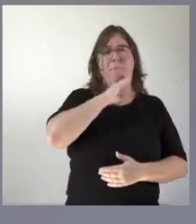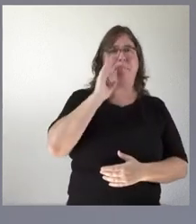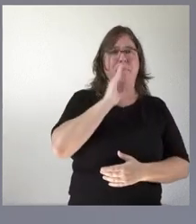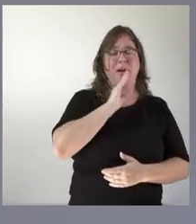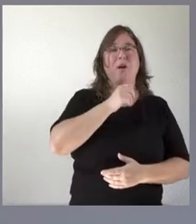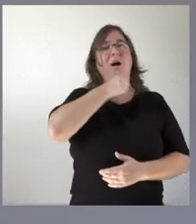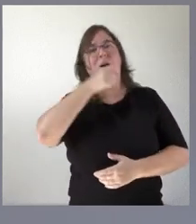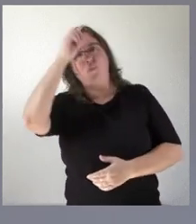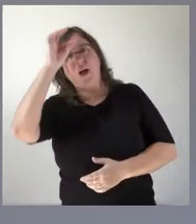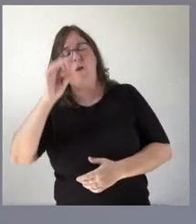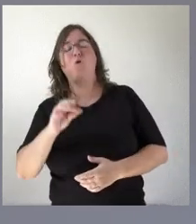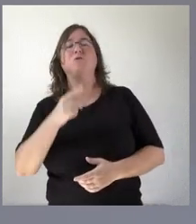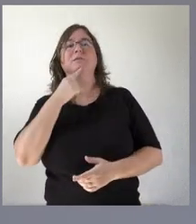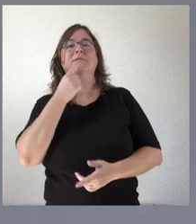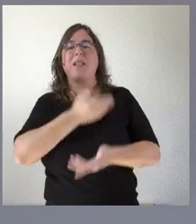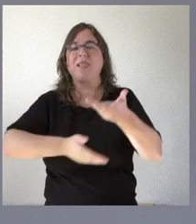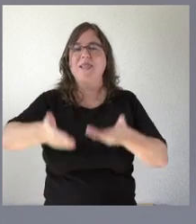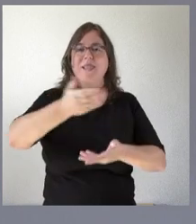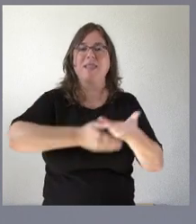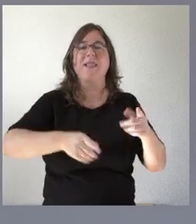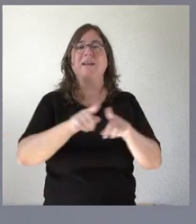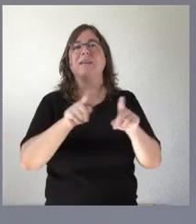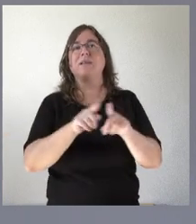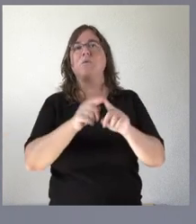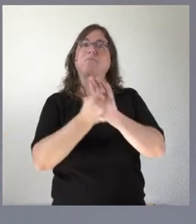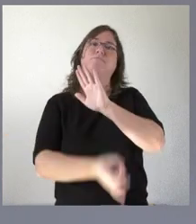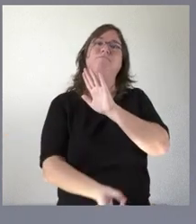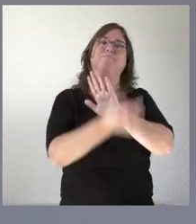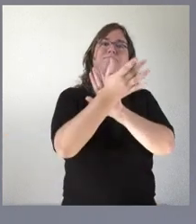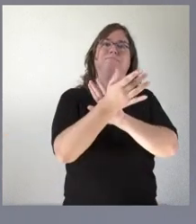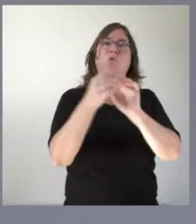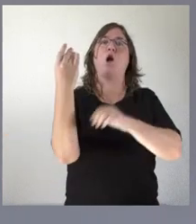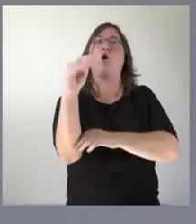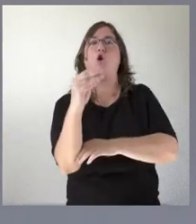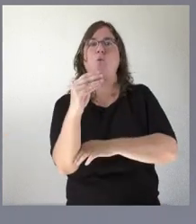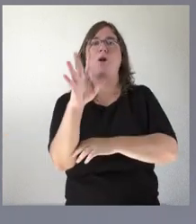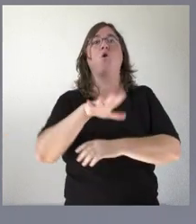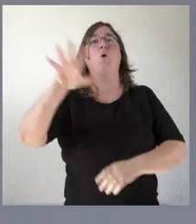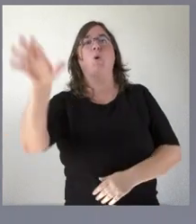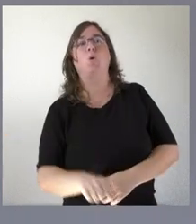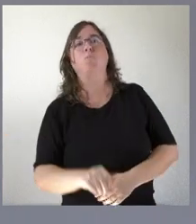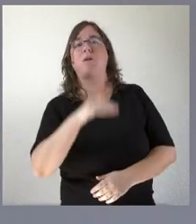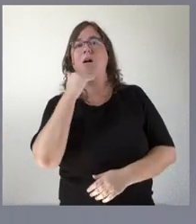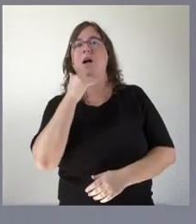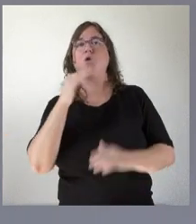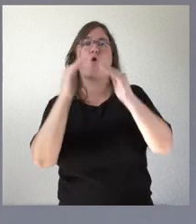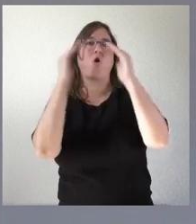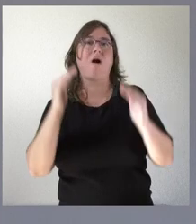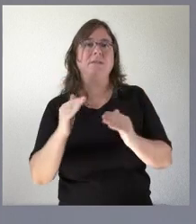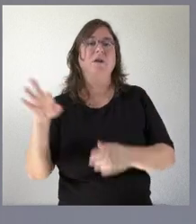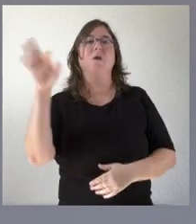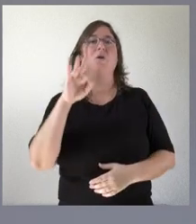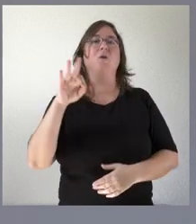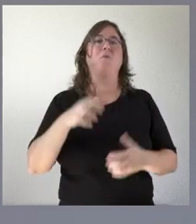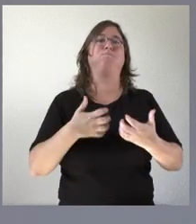entre abuelos y nietos se convirtieron al final en un emprendimiento por parte del joven en la compra o adquisición de una vivienda en la